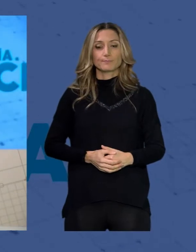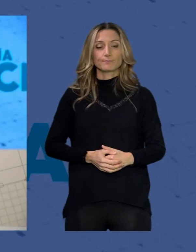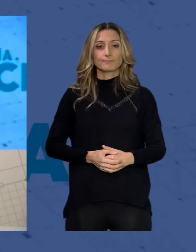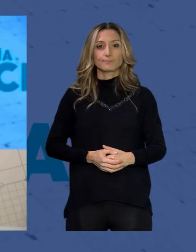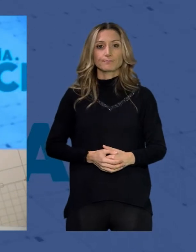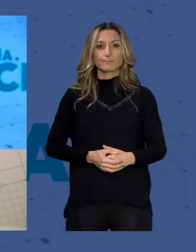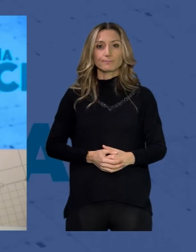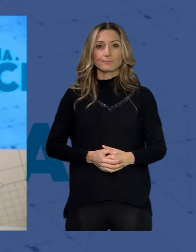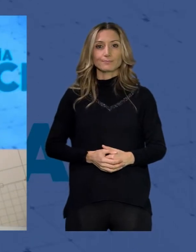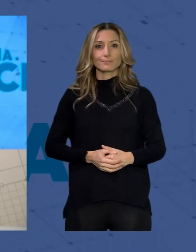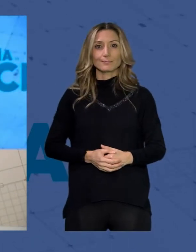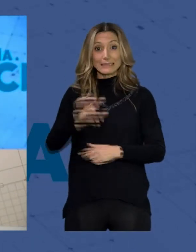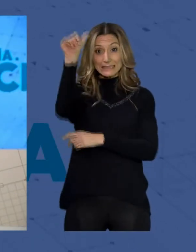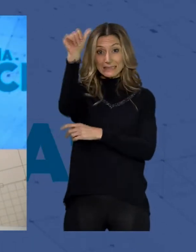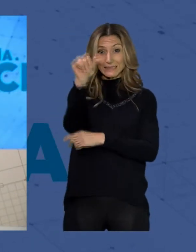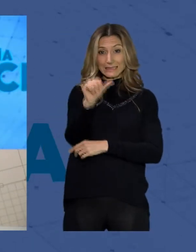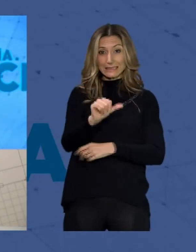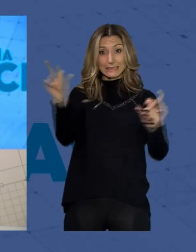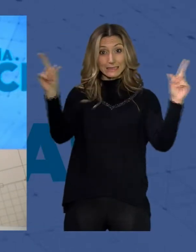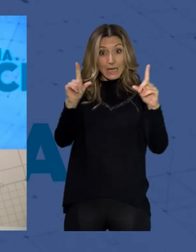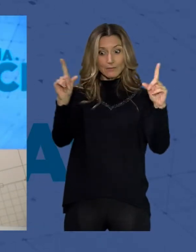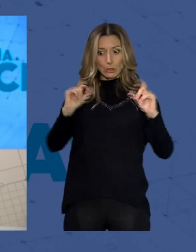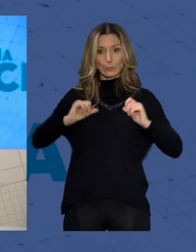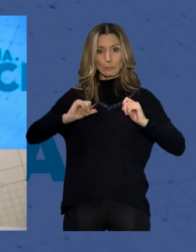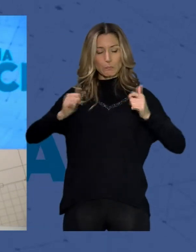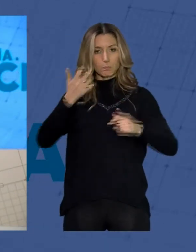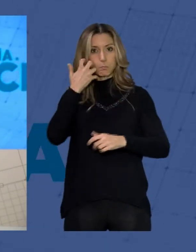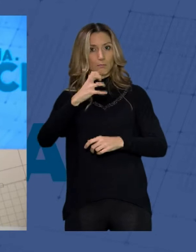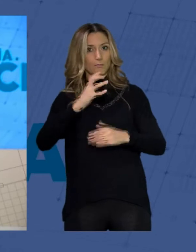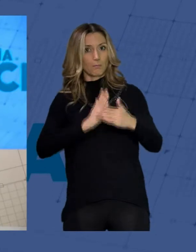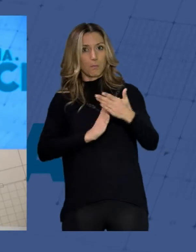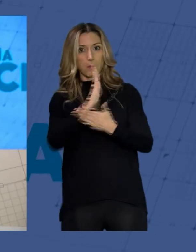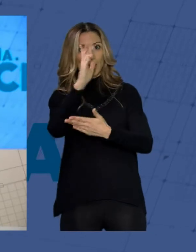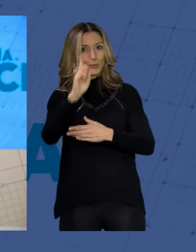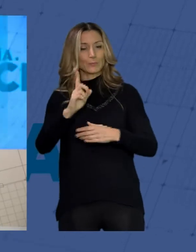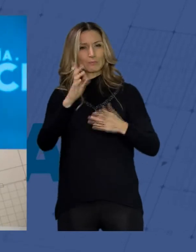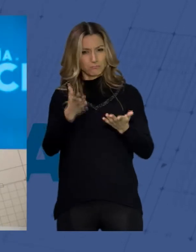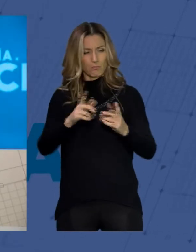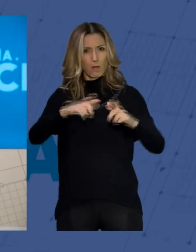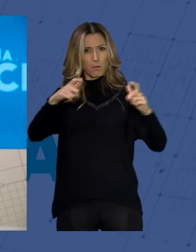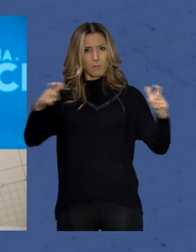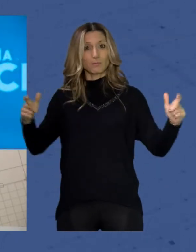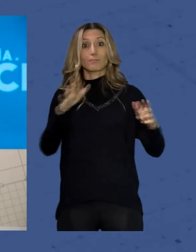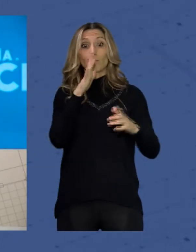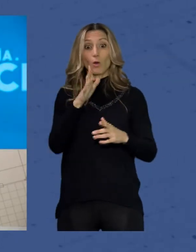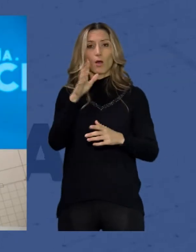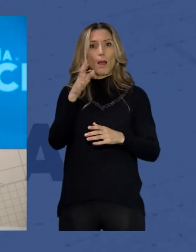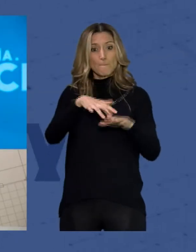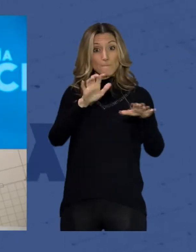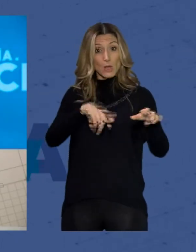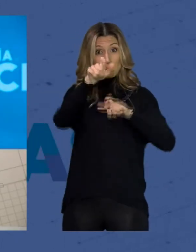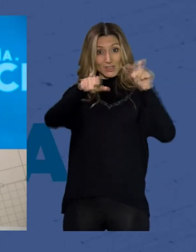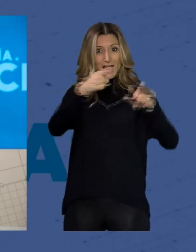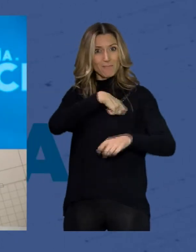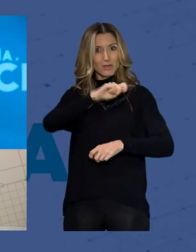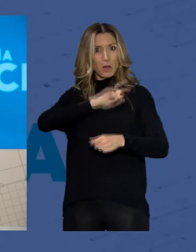Las series de televisión se han convertido en un fenómeno imparable de ahí que en estos momentos la mayor parte de los españoles estemos